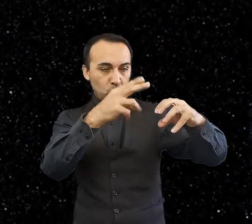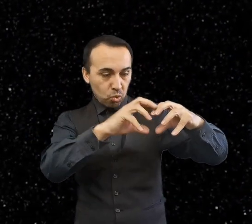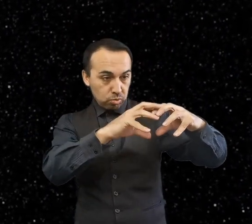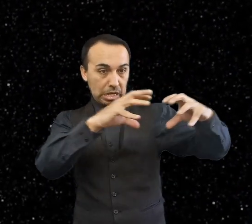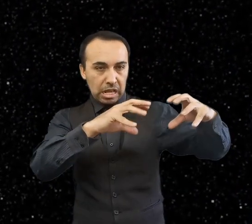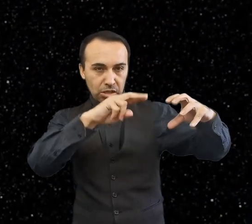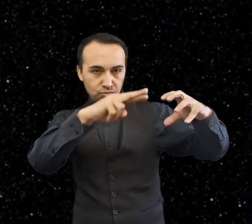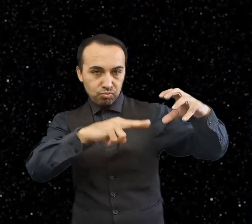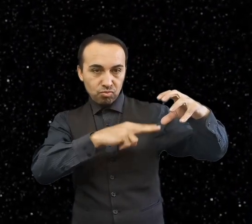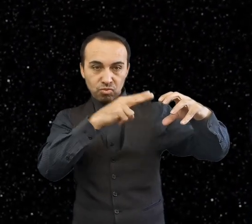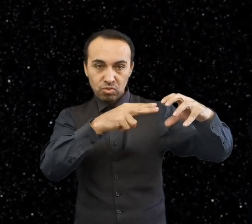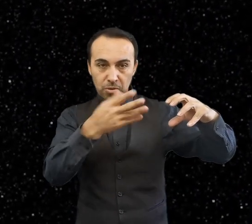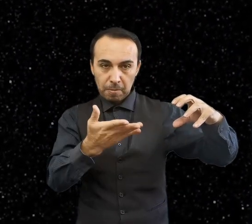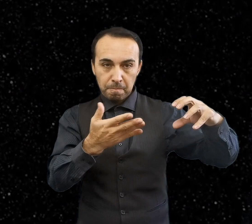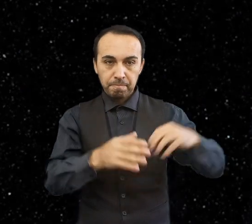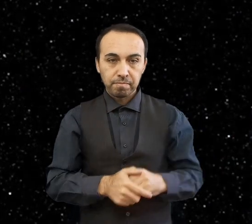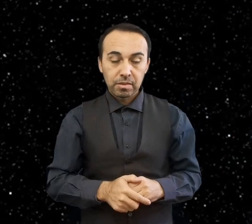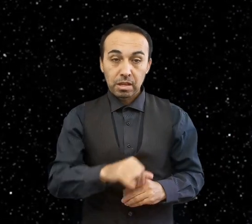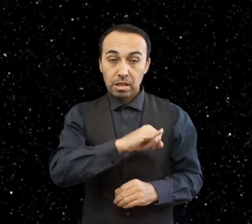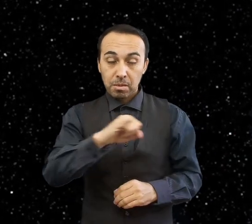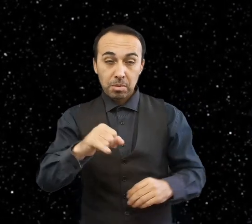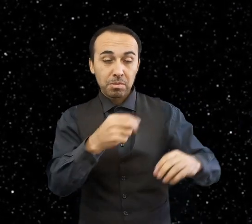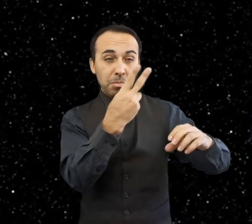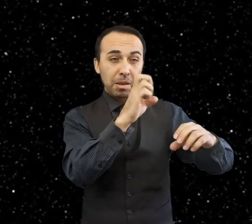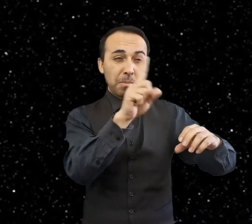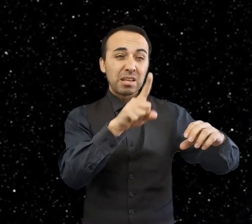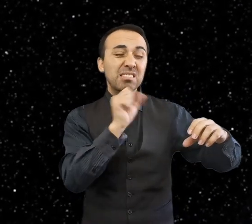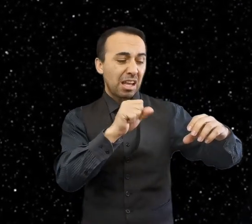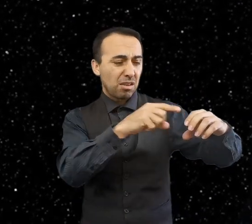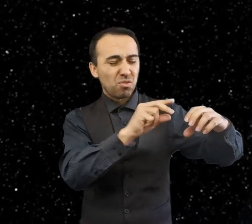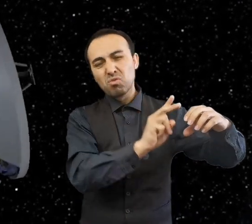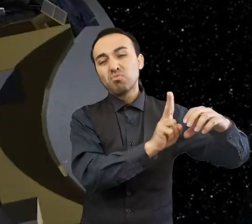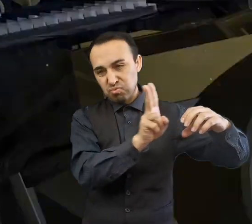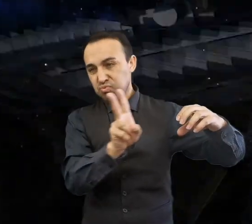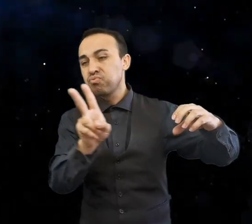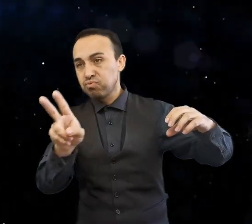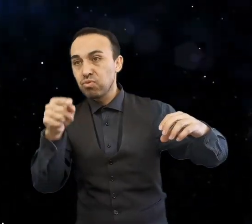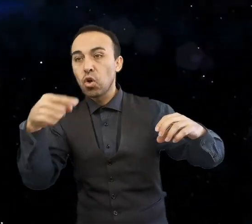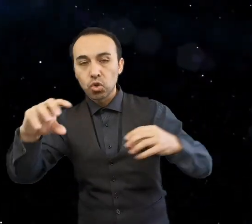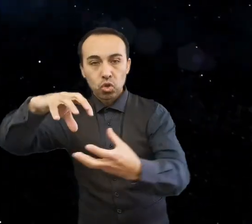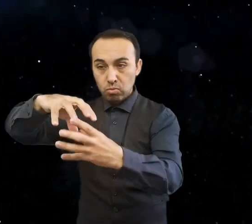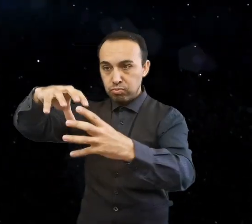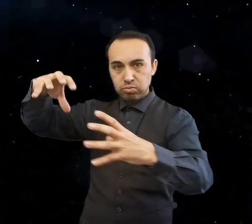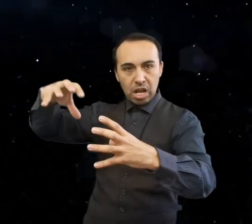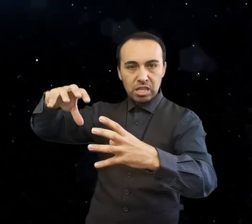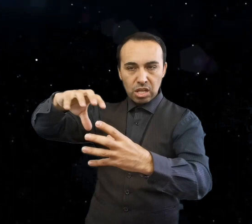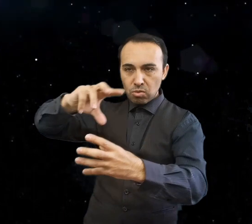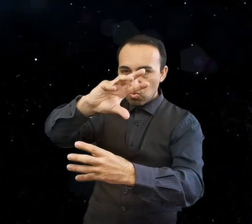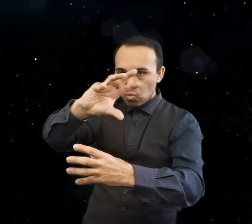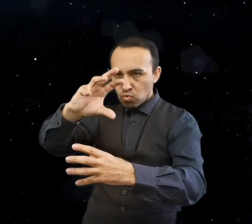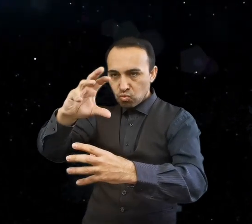2012, Dawn abandonó Vesta y entró en órbita alrededor del objeto más grande del cinturón de asteroides, el planeta enano